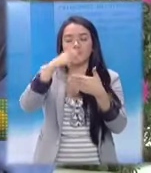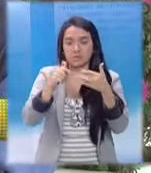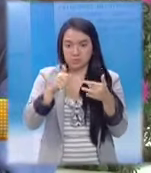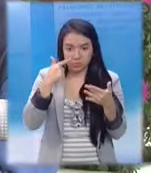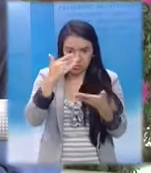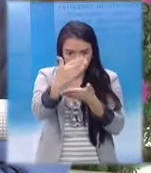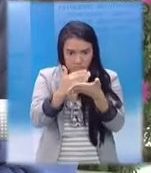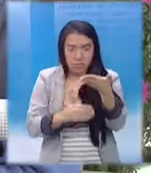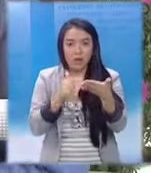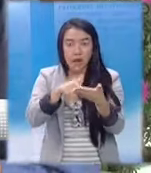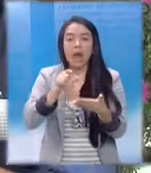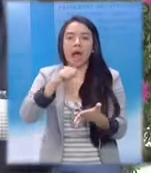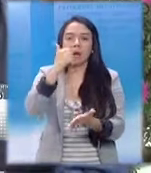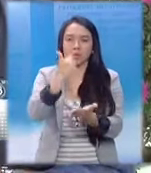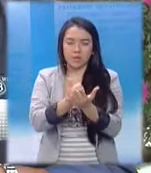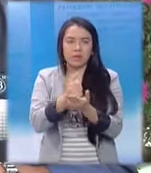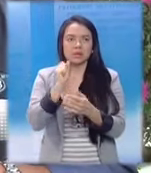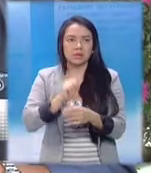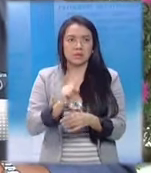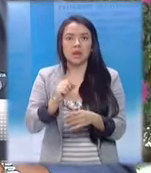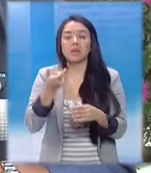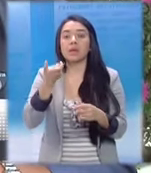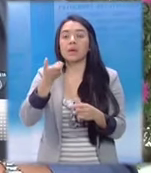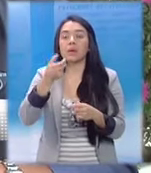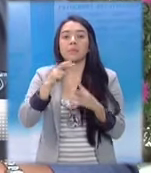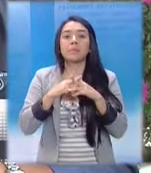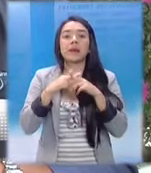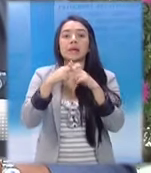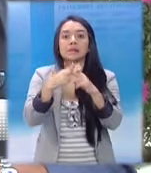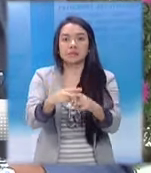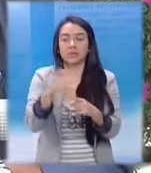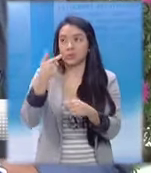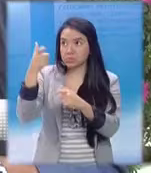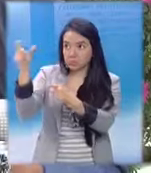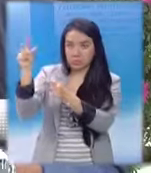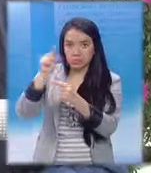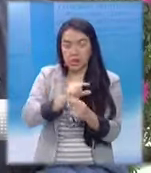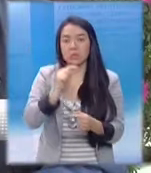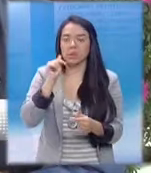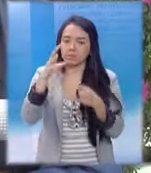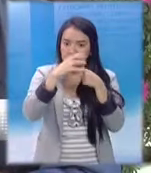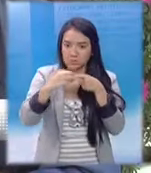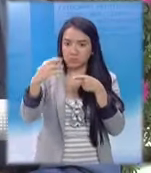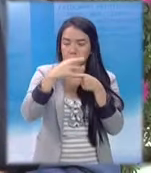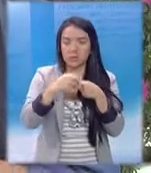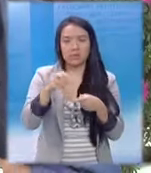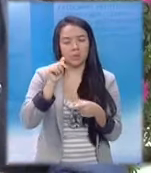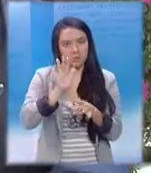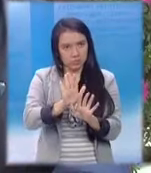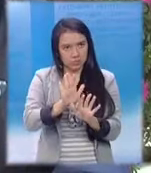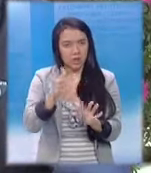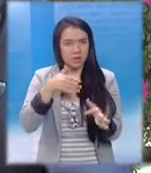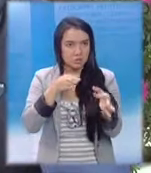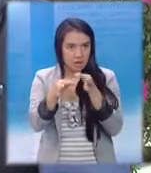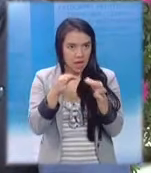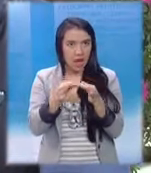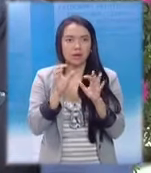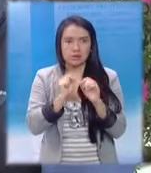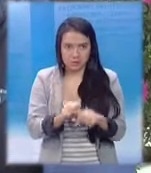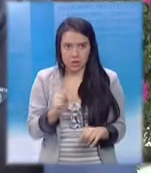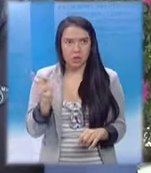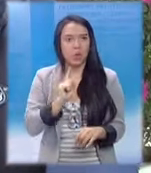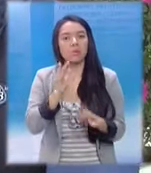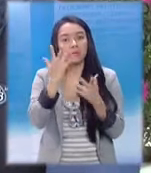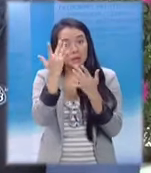se estaría hablando del otro préstamo que no tiene todavía dictamen favorable pero que sí es necesario, ya les expliqué a ellos por